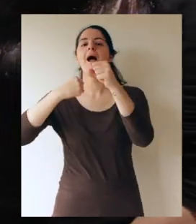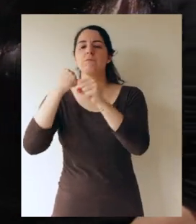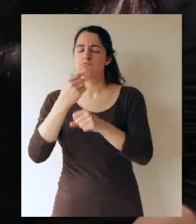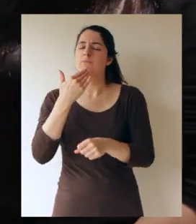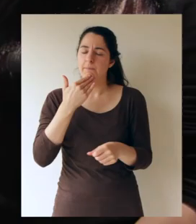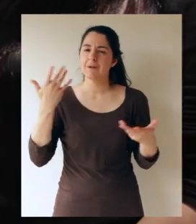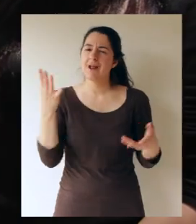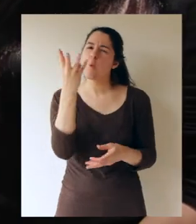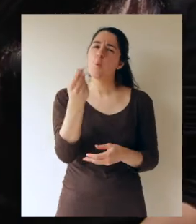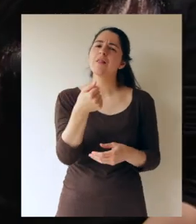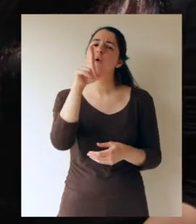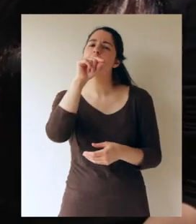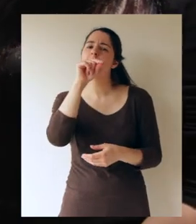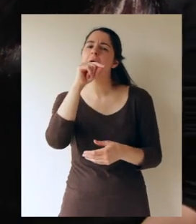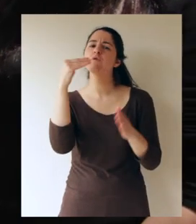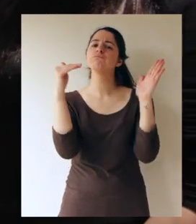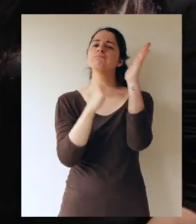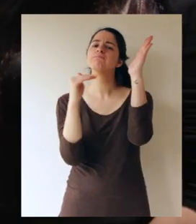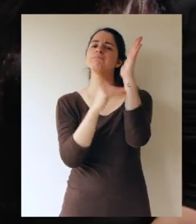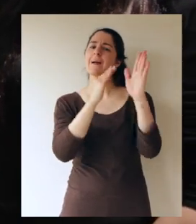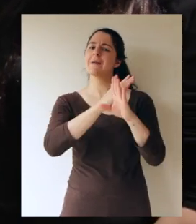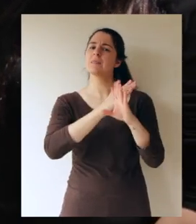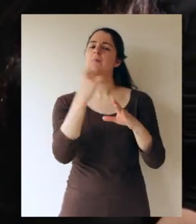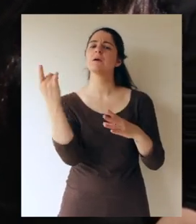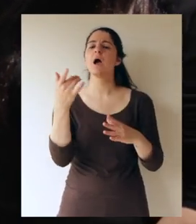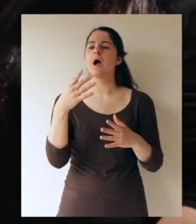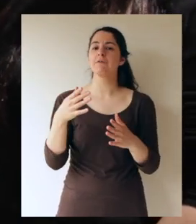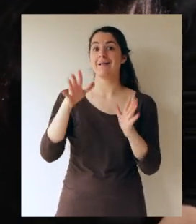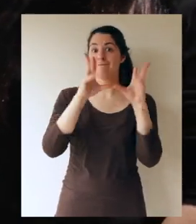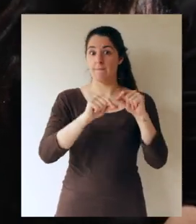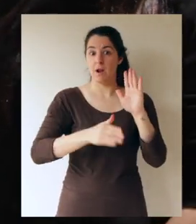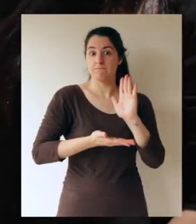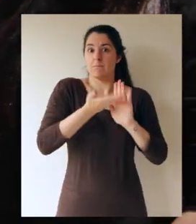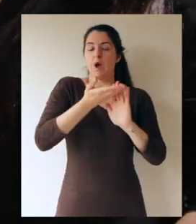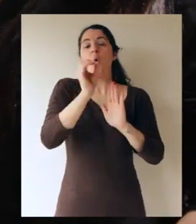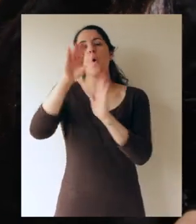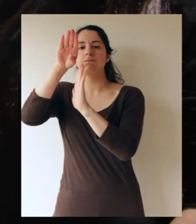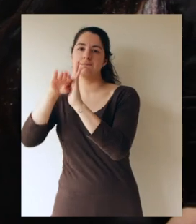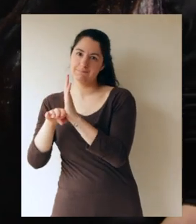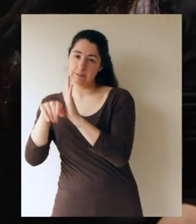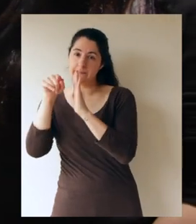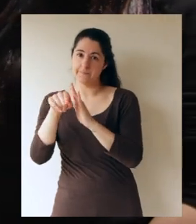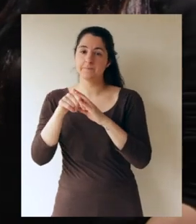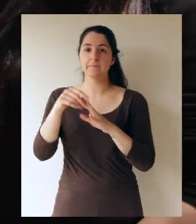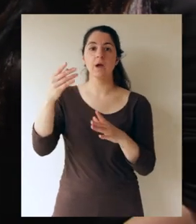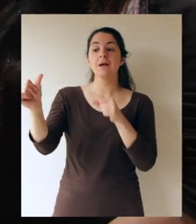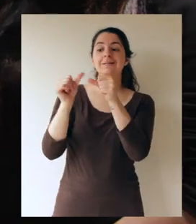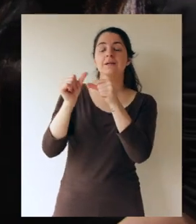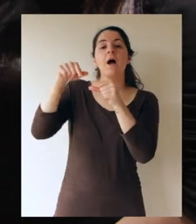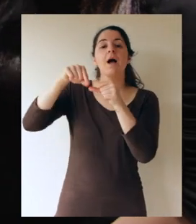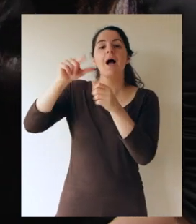carpinteros para ir viendo si las familias aumentan o disminuyen. Cerca de acá, de